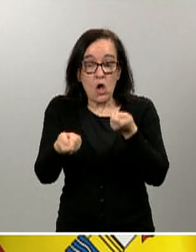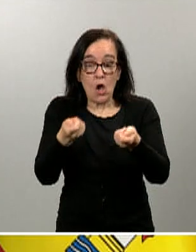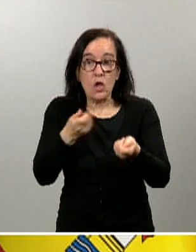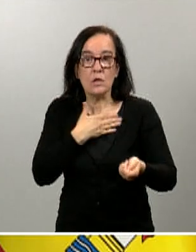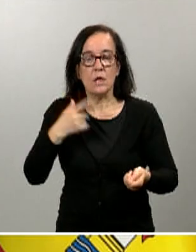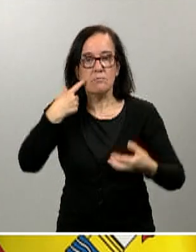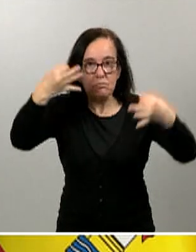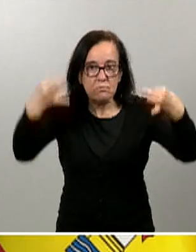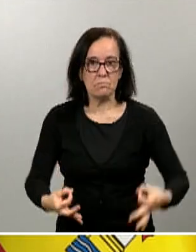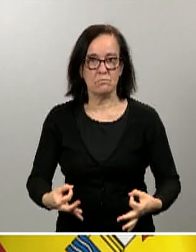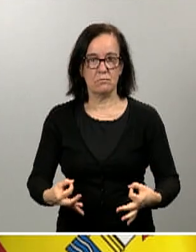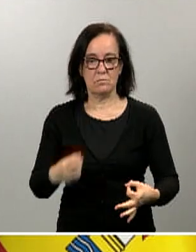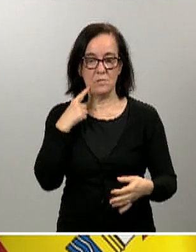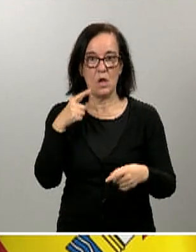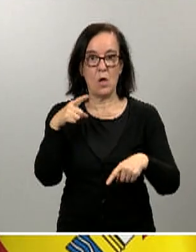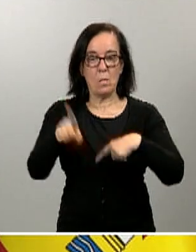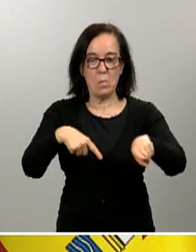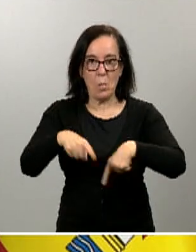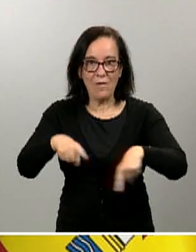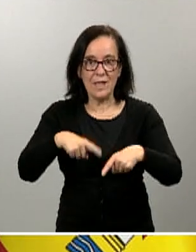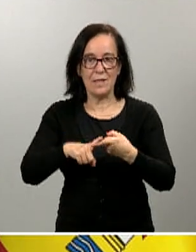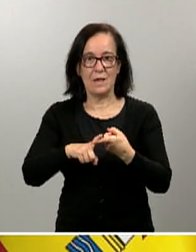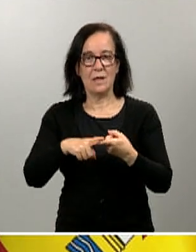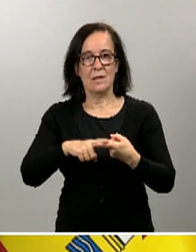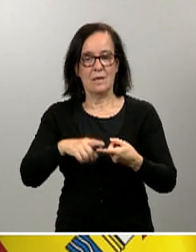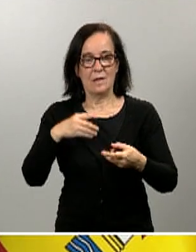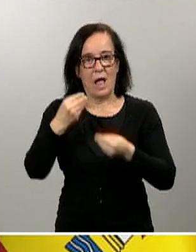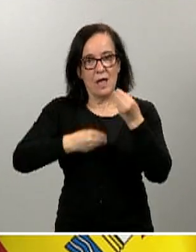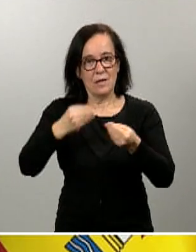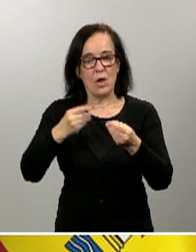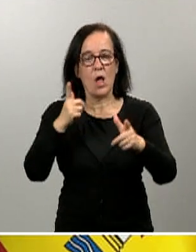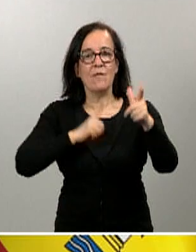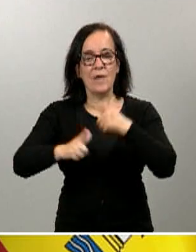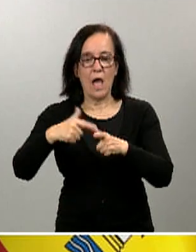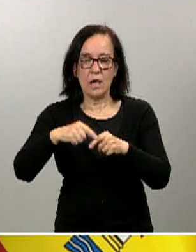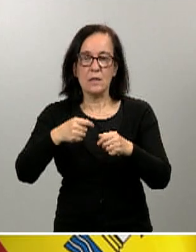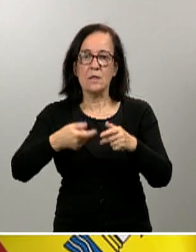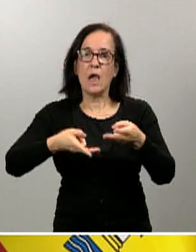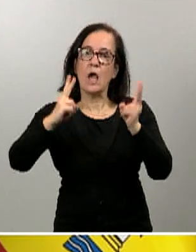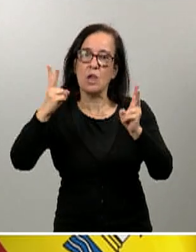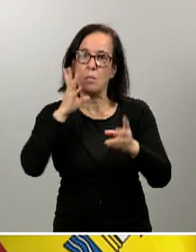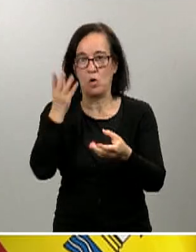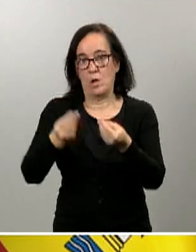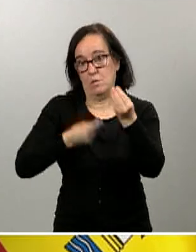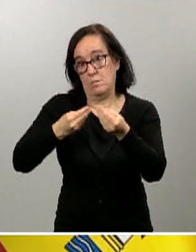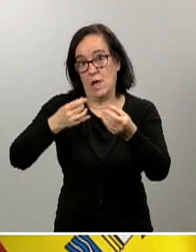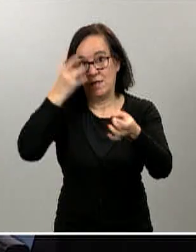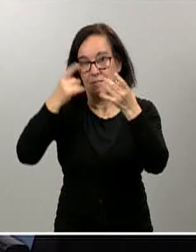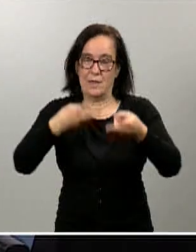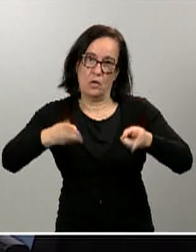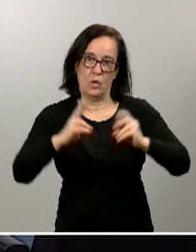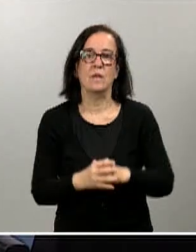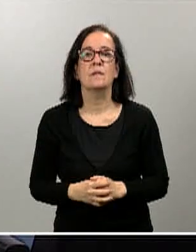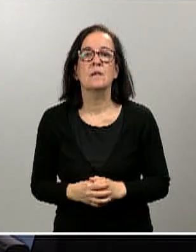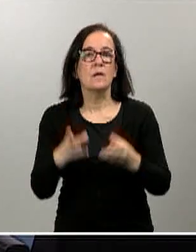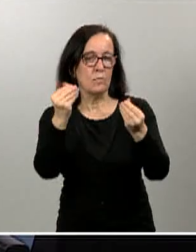que esa movilidad respondía a los viajes autorizados por las actividades autorizadas. Muchas gracias